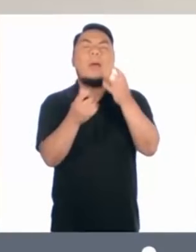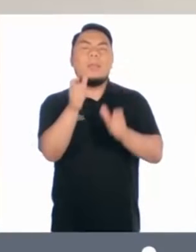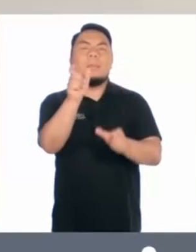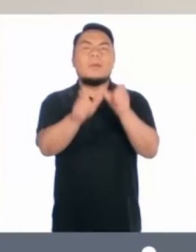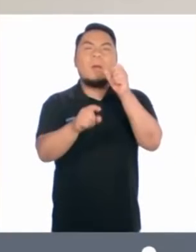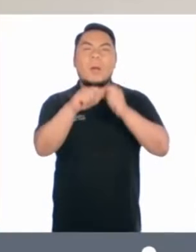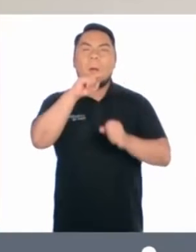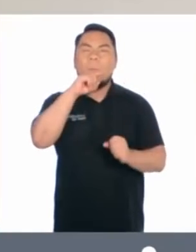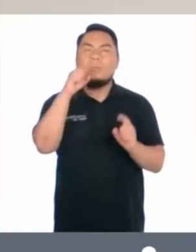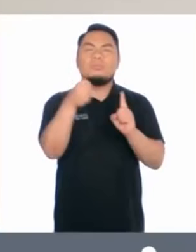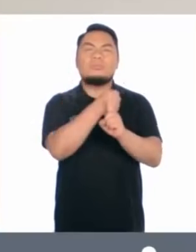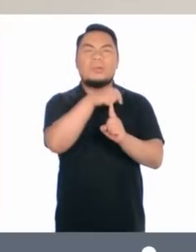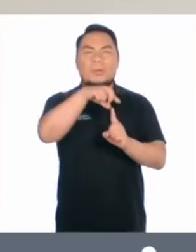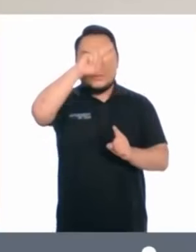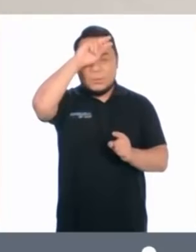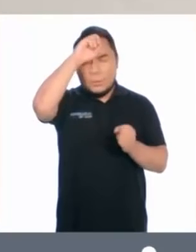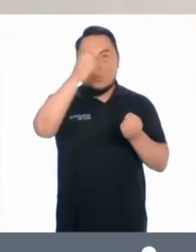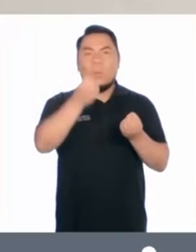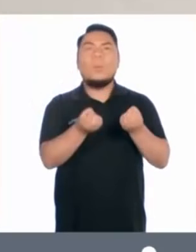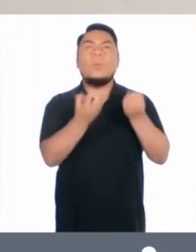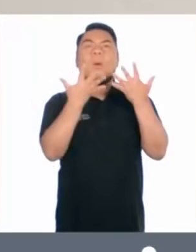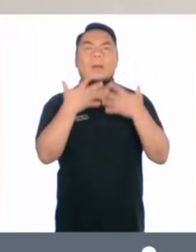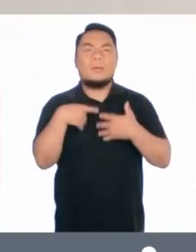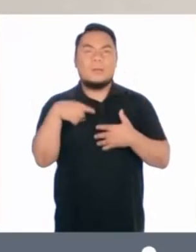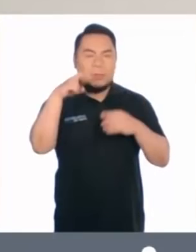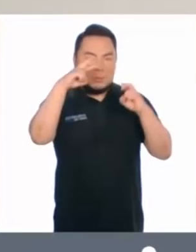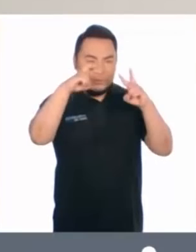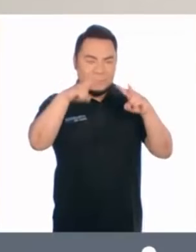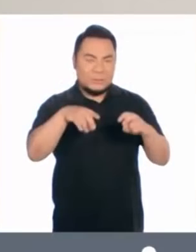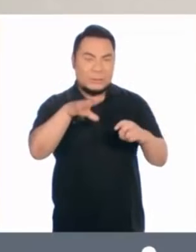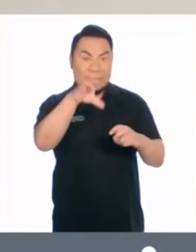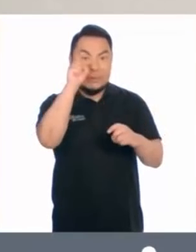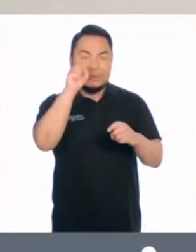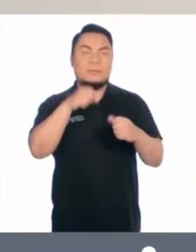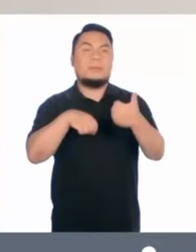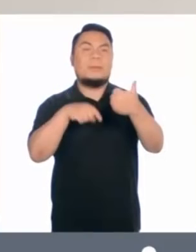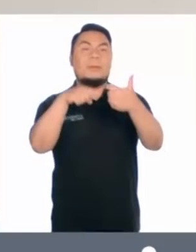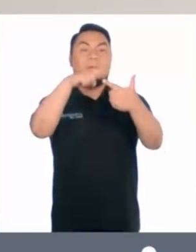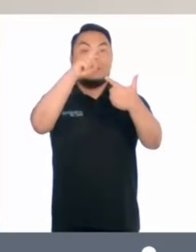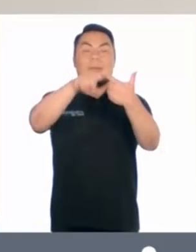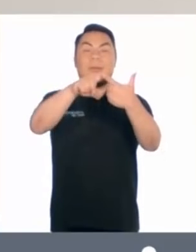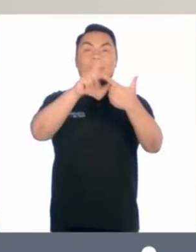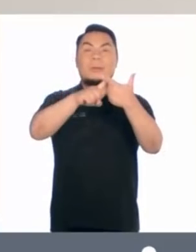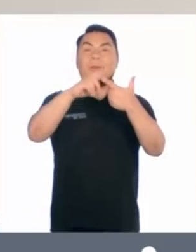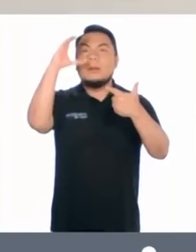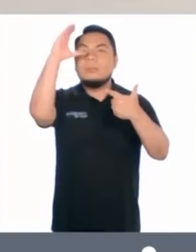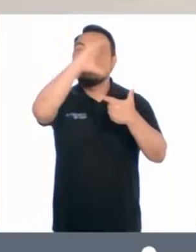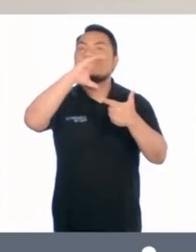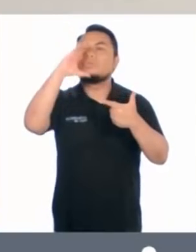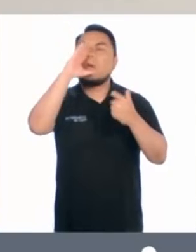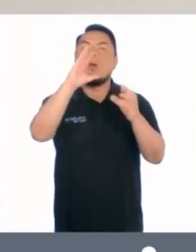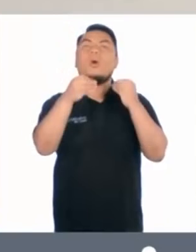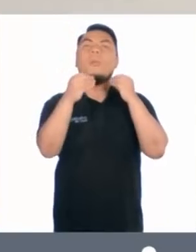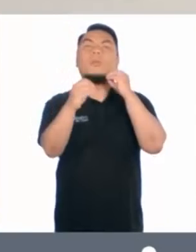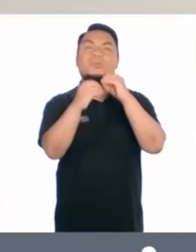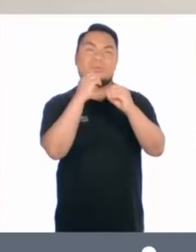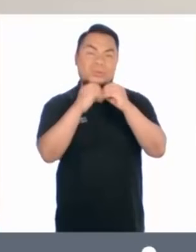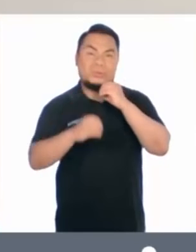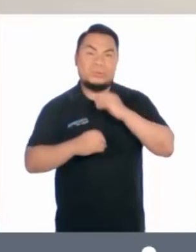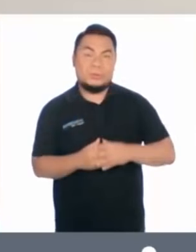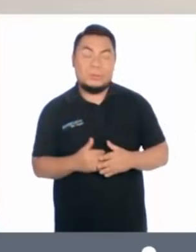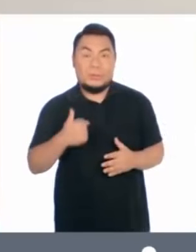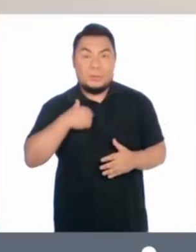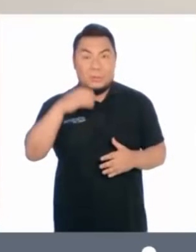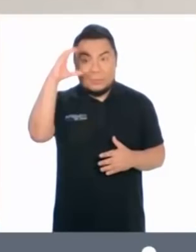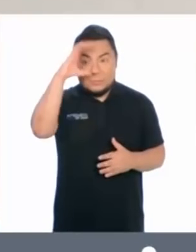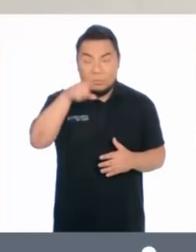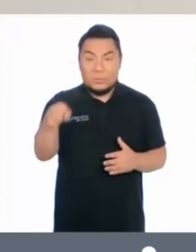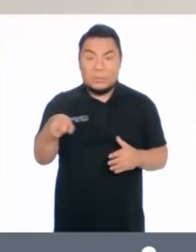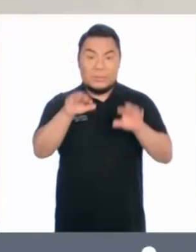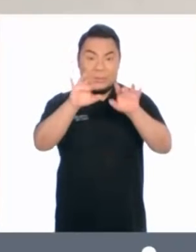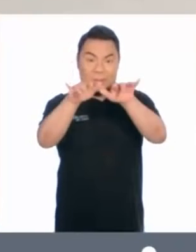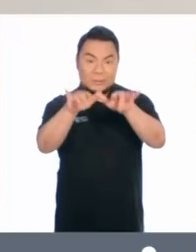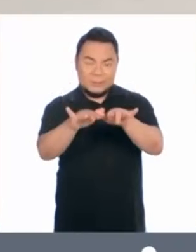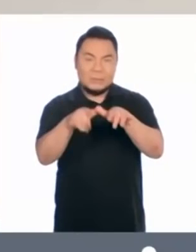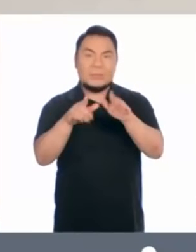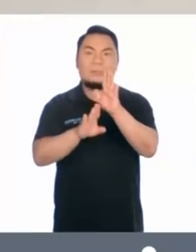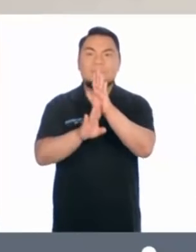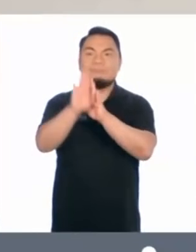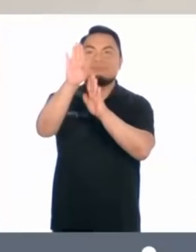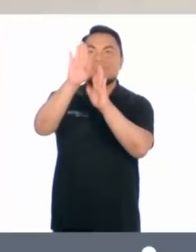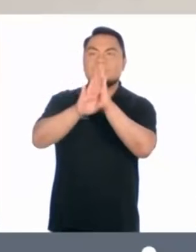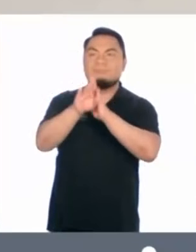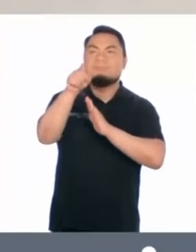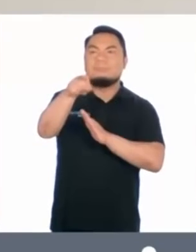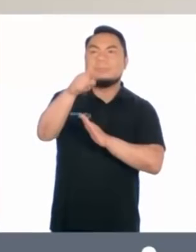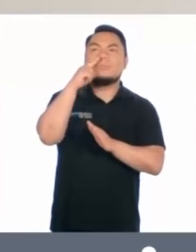contra la mujer en el Perú. El segundo paso fue identificar soluciones. Busqué por internet